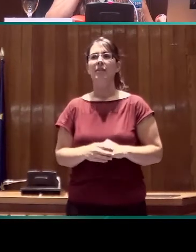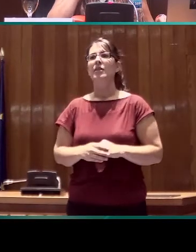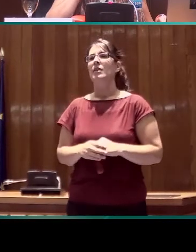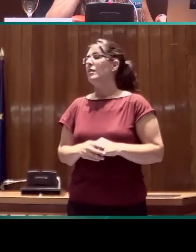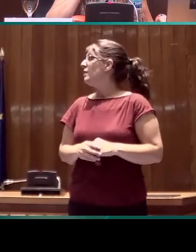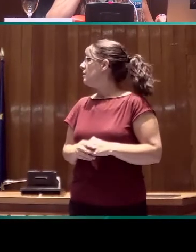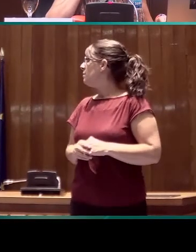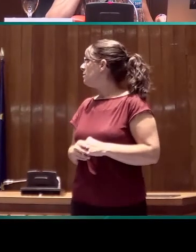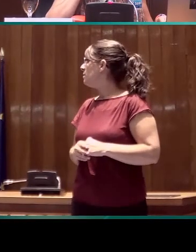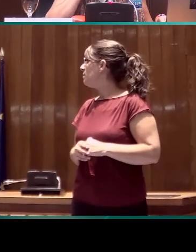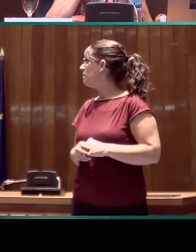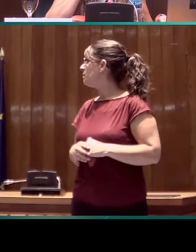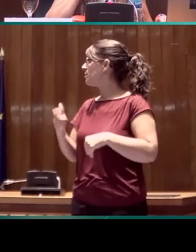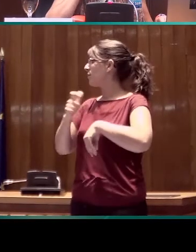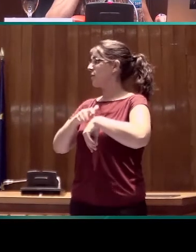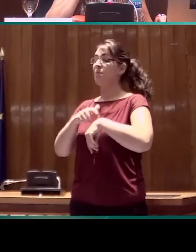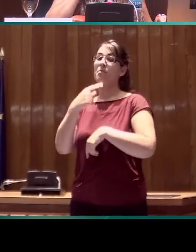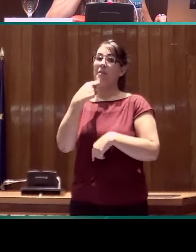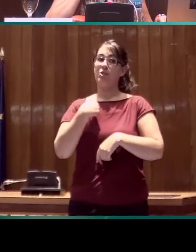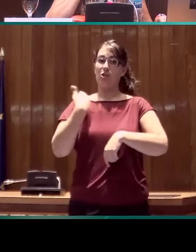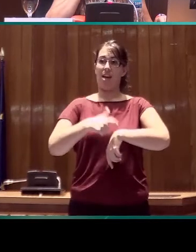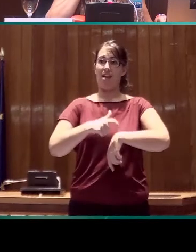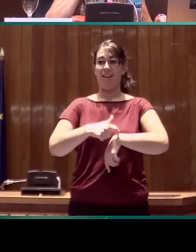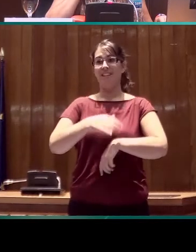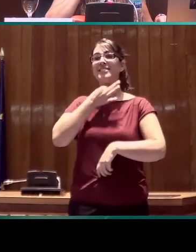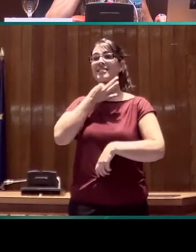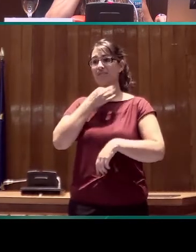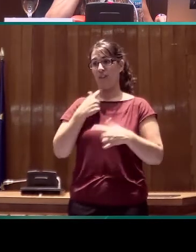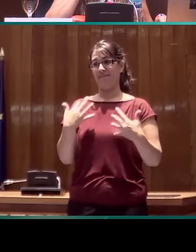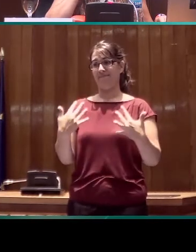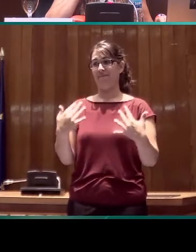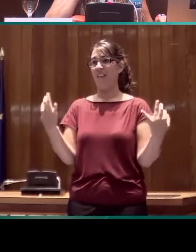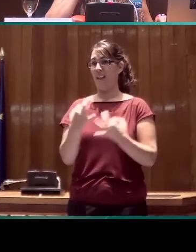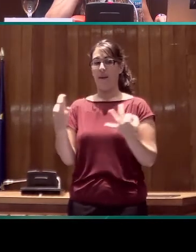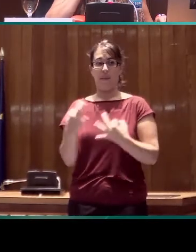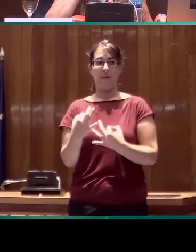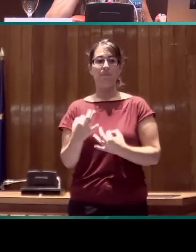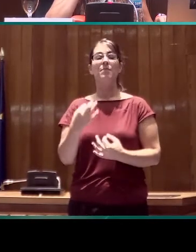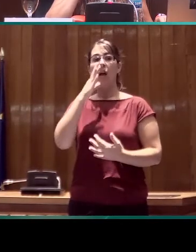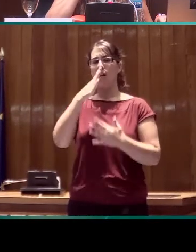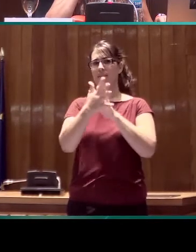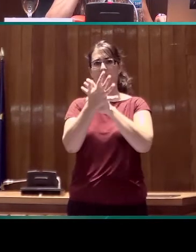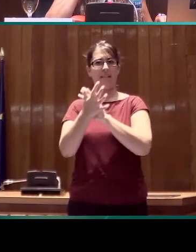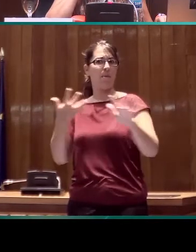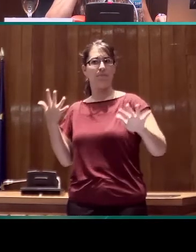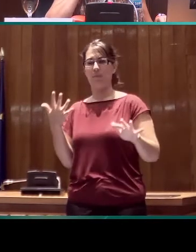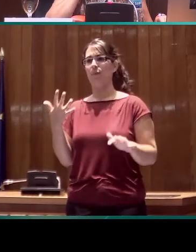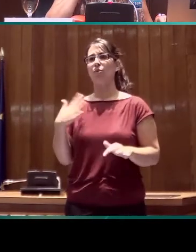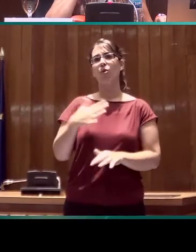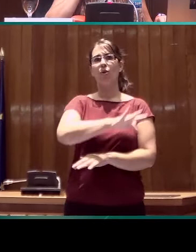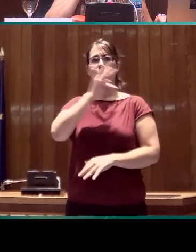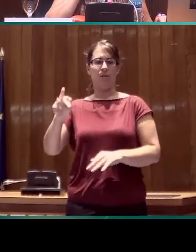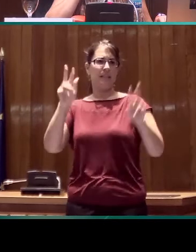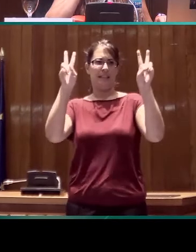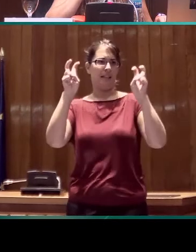voy a apurar porque me señalan que ya voy justita de tiempo. Entonces, voy a pasar rápidamente a otro tema,